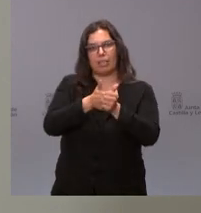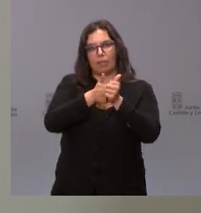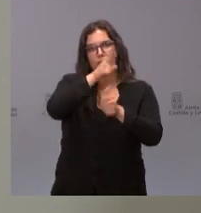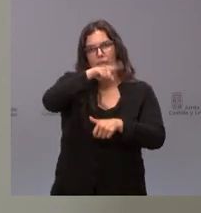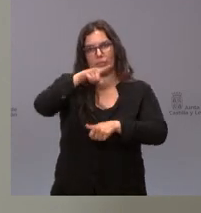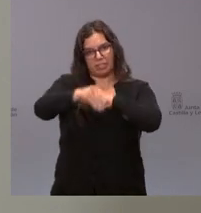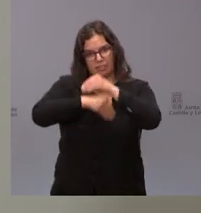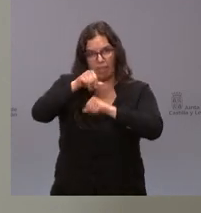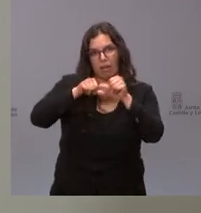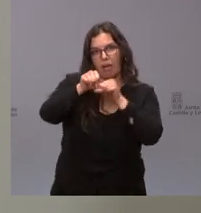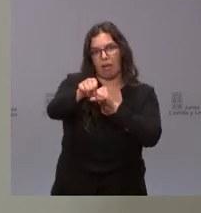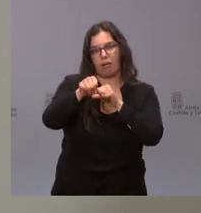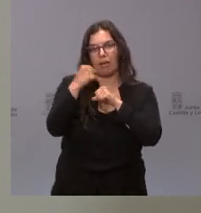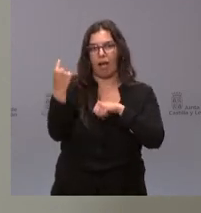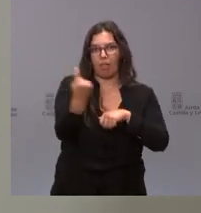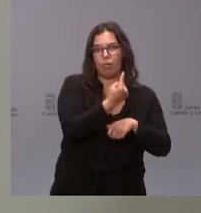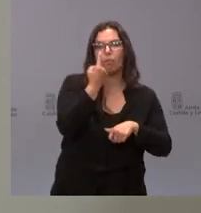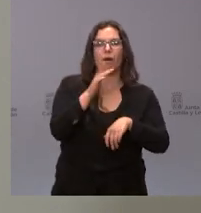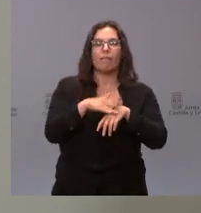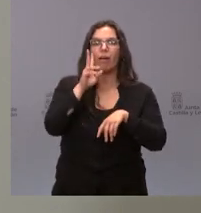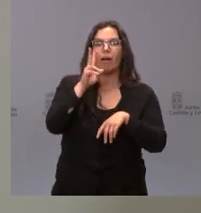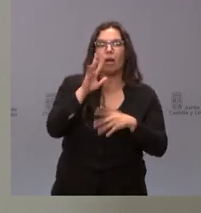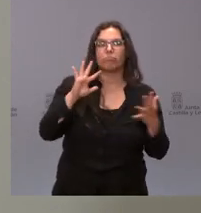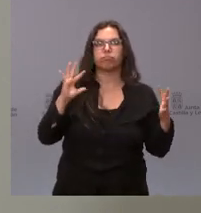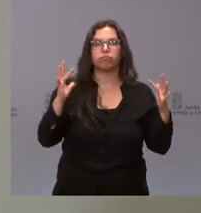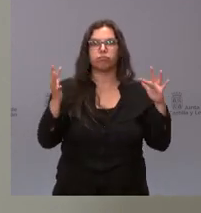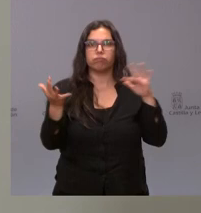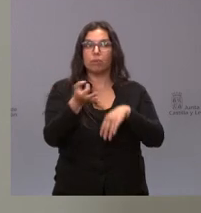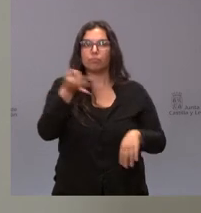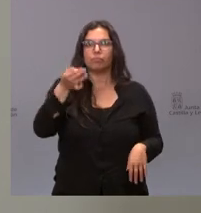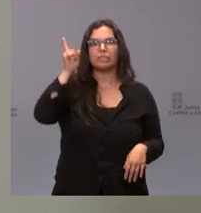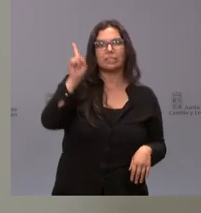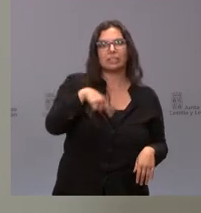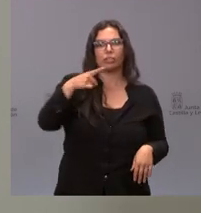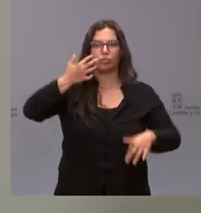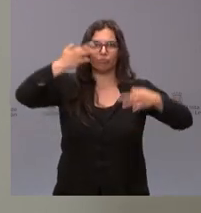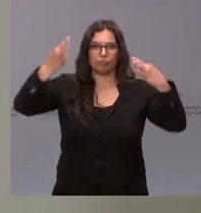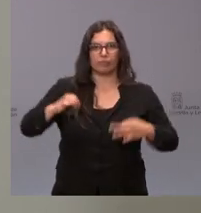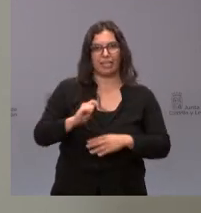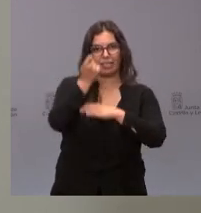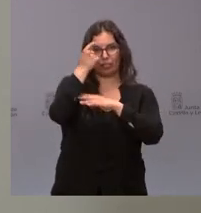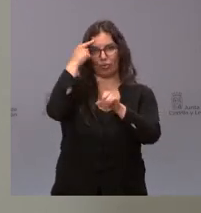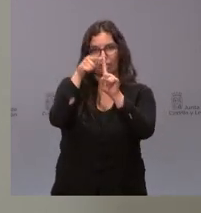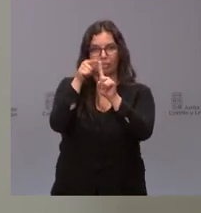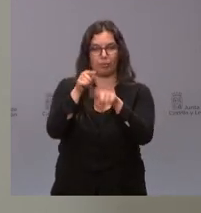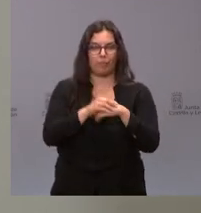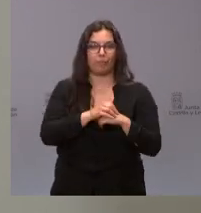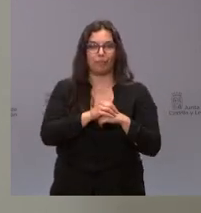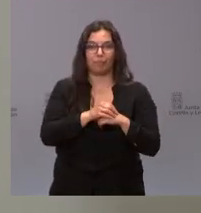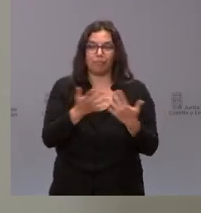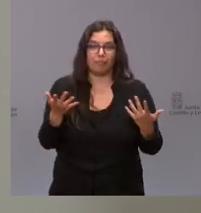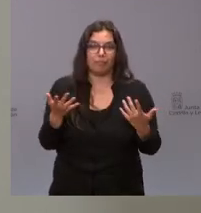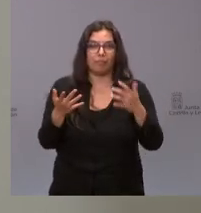de cada una de actividades para ir viendo lógicamente su eficacia y para ir garantizando su éxito que es lo que se persigue lo que se busca